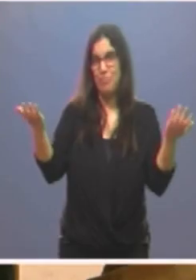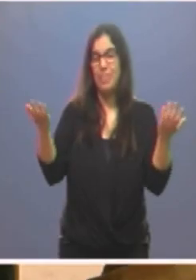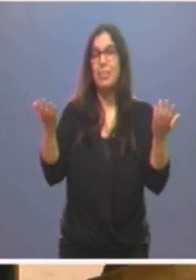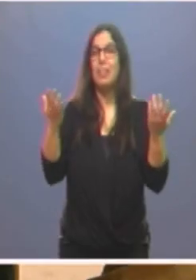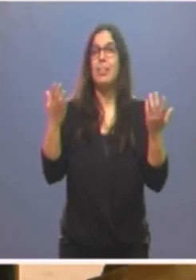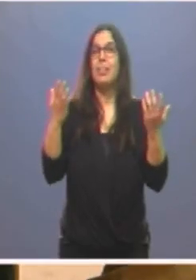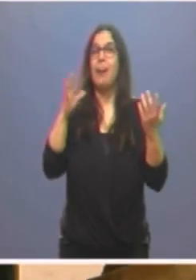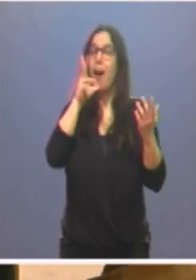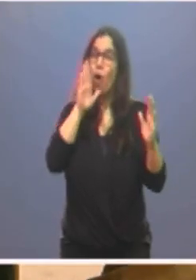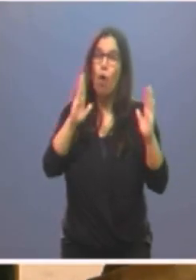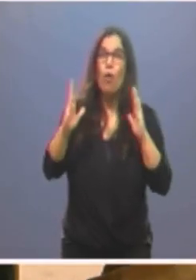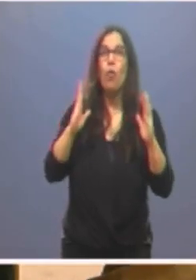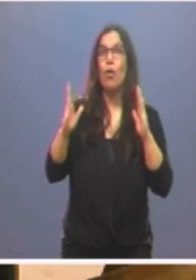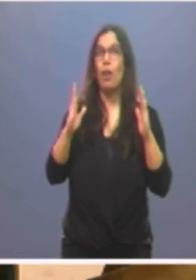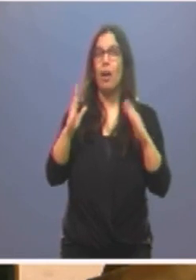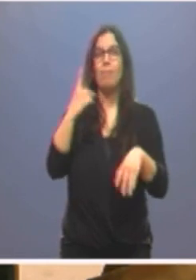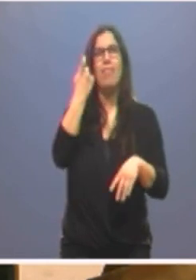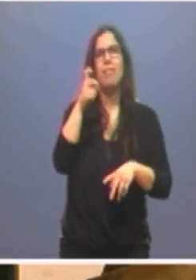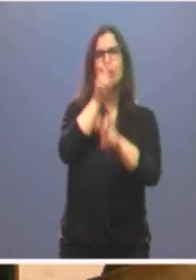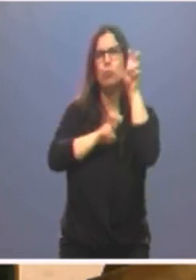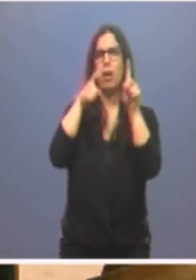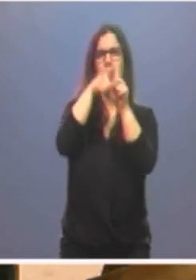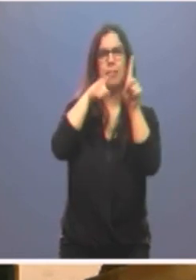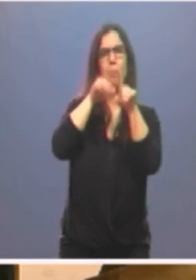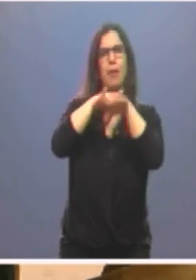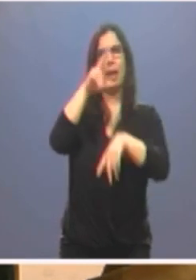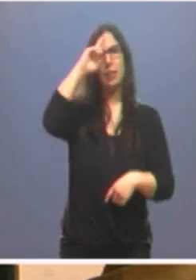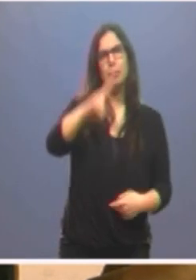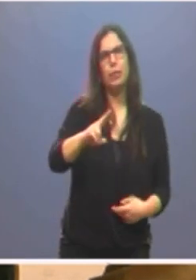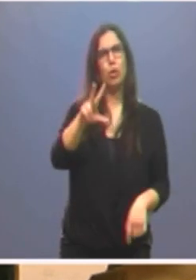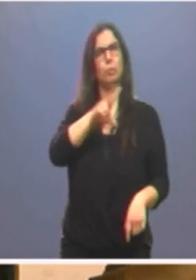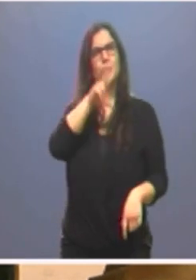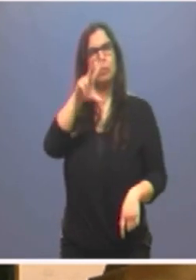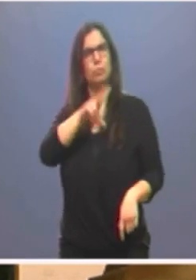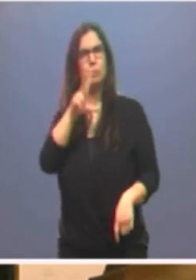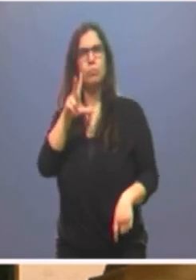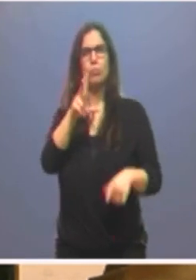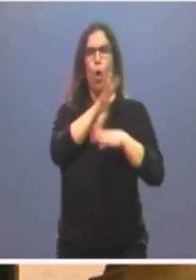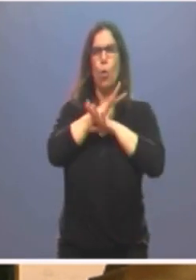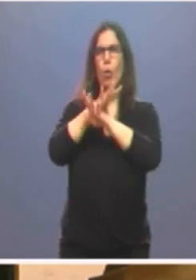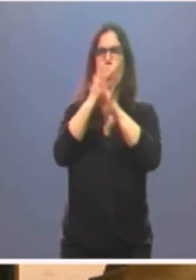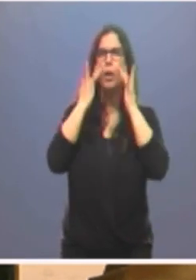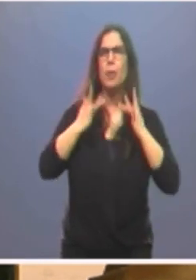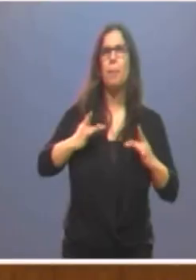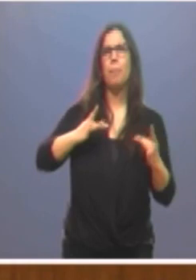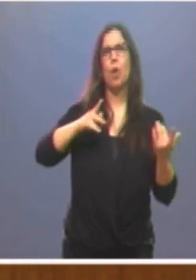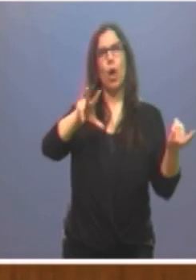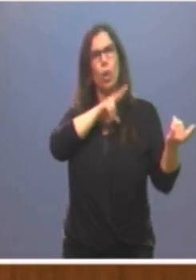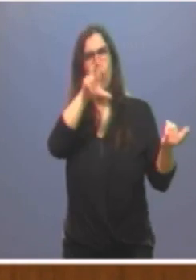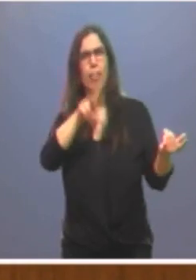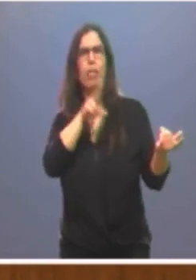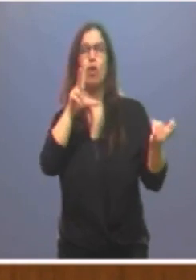en los que más que nunca es necesario buscar referentes de concordia, respeto, juego limpio, tolerancia y educación.